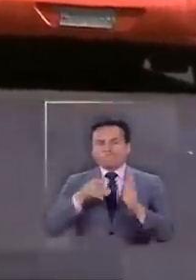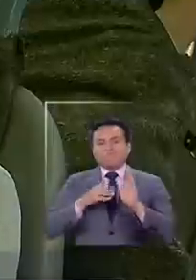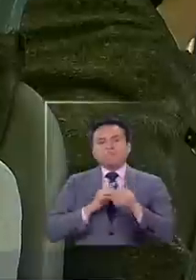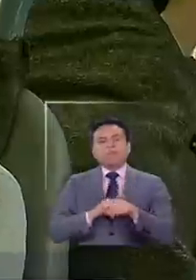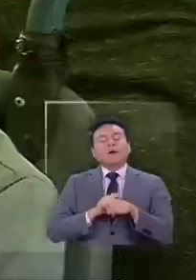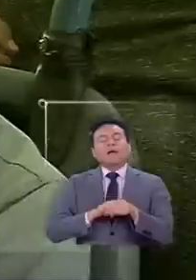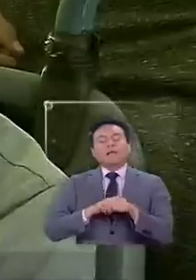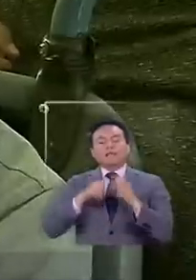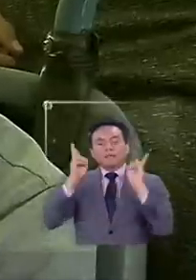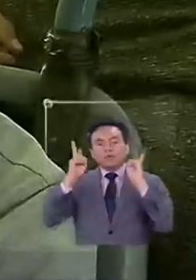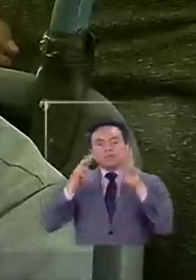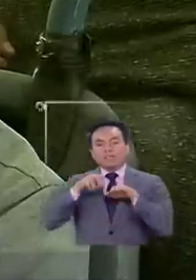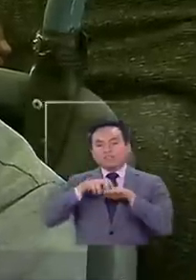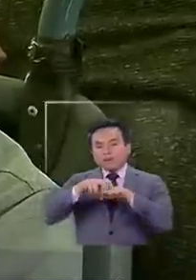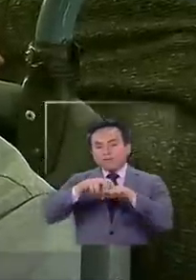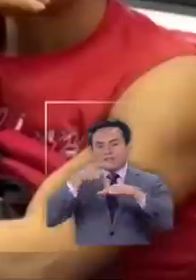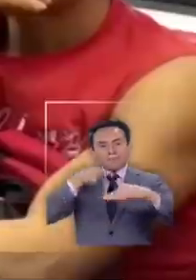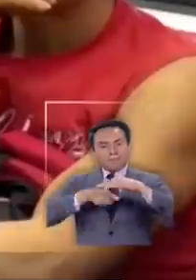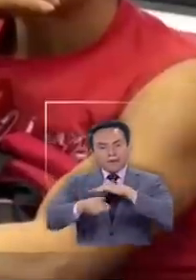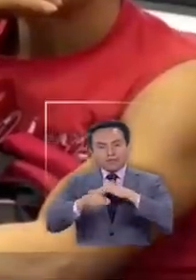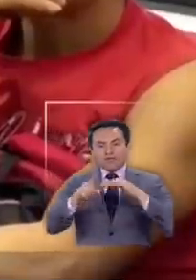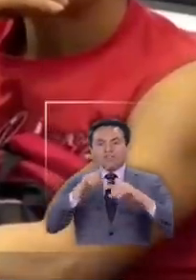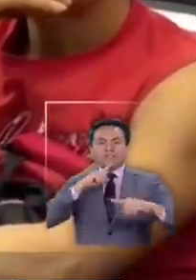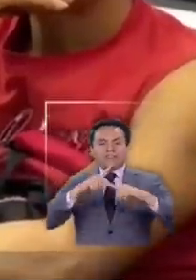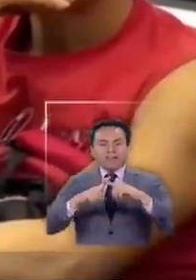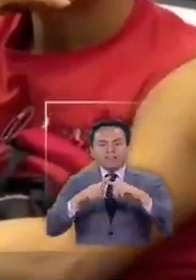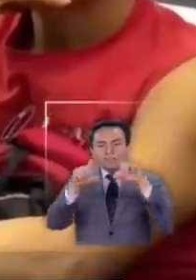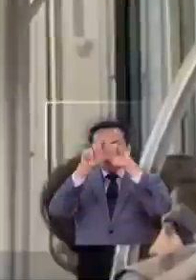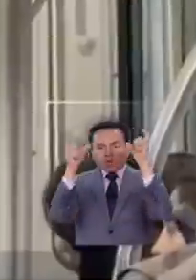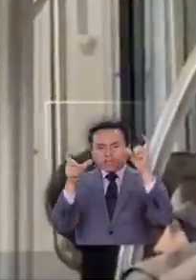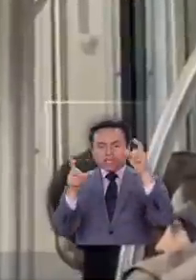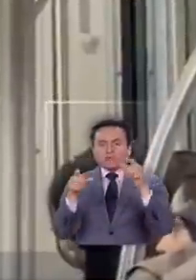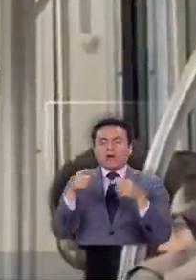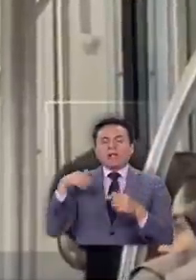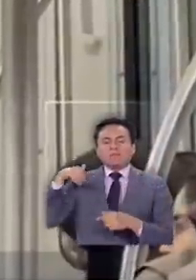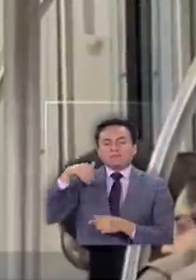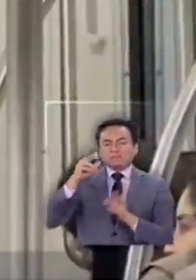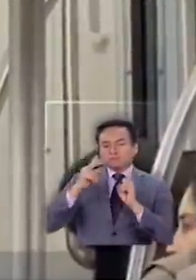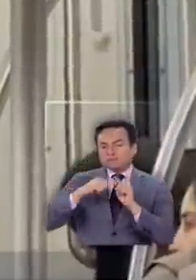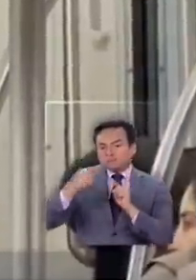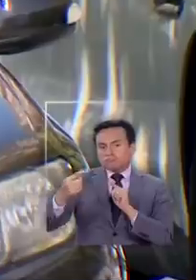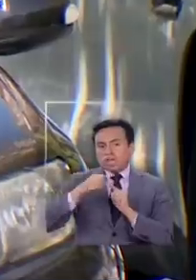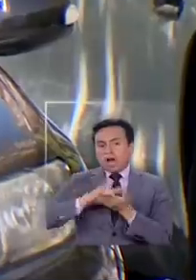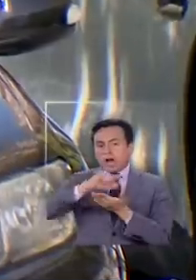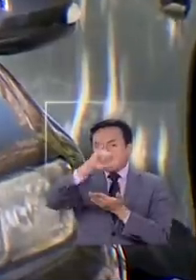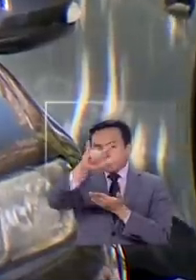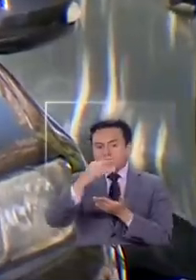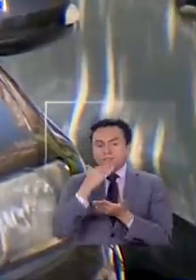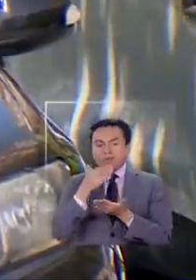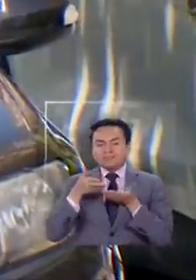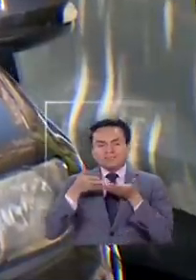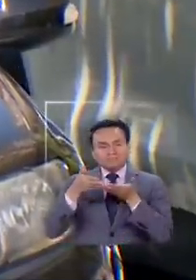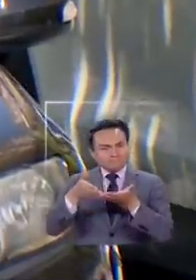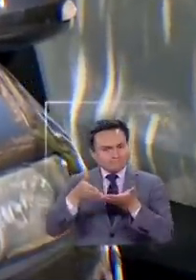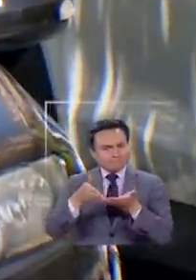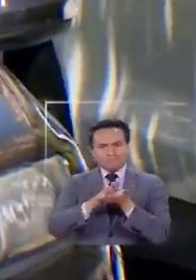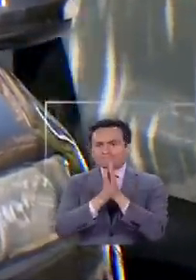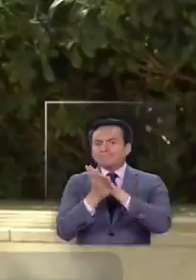buses del transporte de superficie, metro, taxis, colectivos, buses interurbanos, aviones y embarcaciones marítimas.